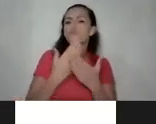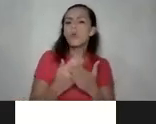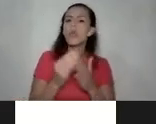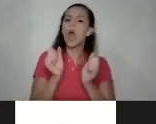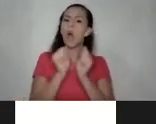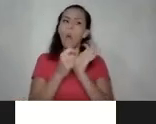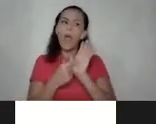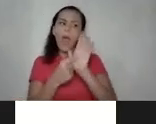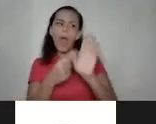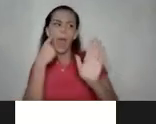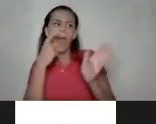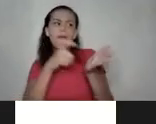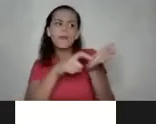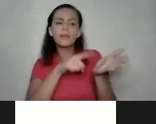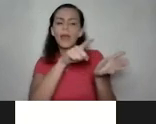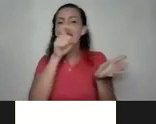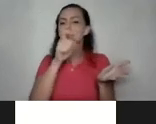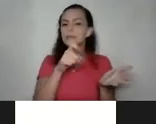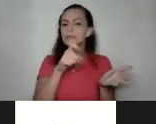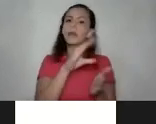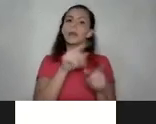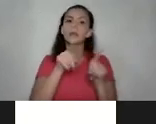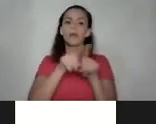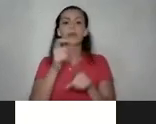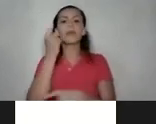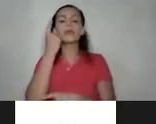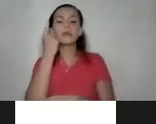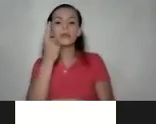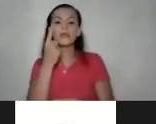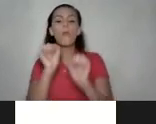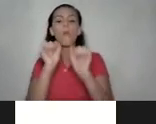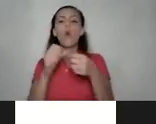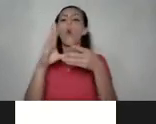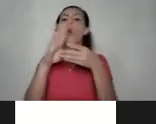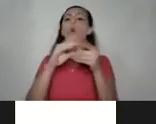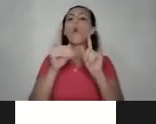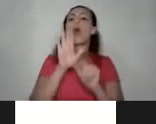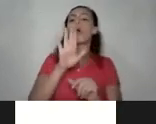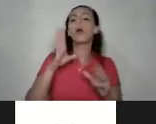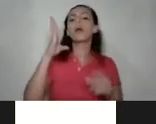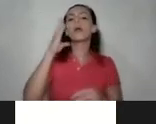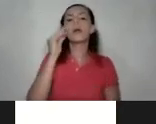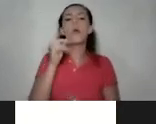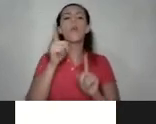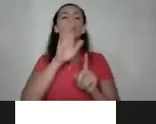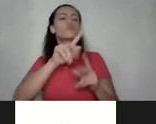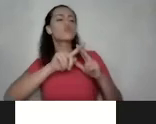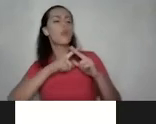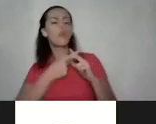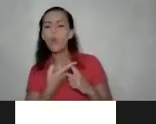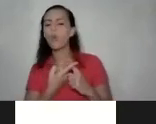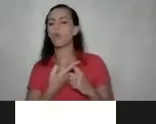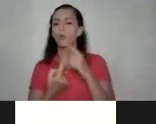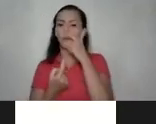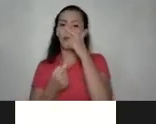y sobre todo también entendiendo y pudiendo comentar cuál es esa vivencia cuáles son esos dolores cuáles porque cuando vemos